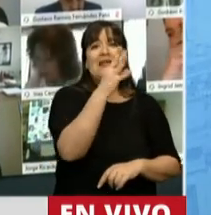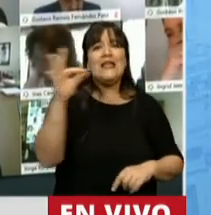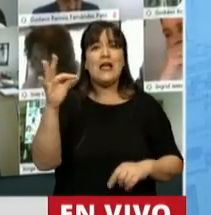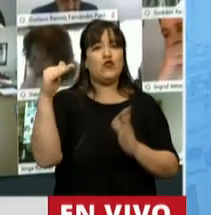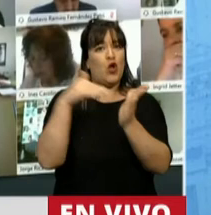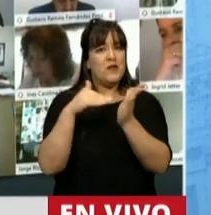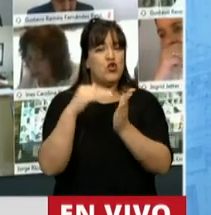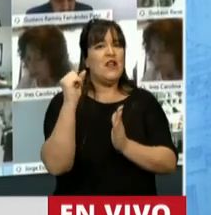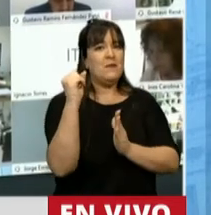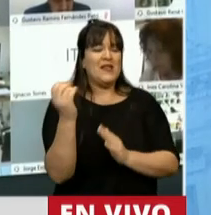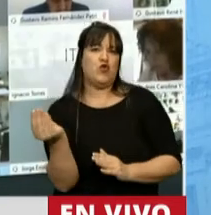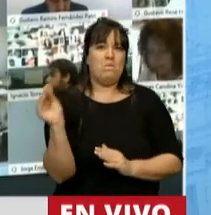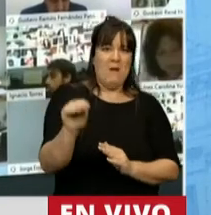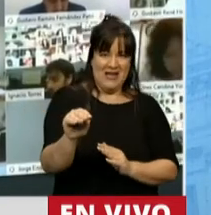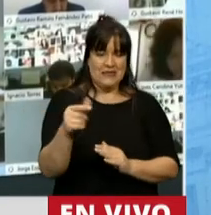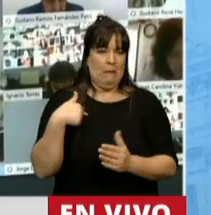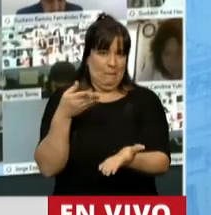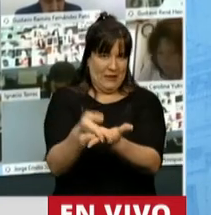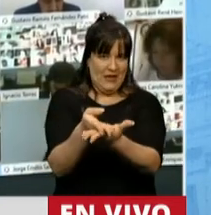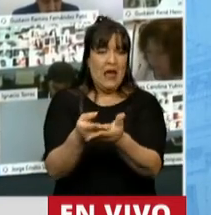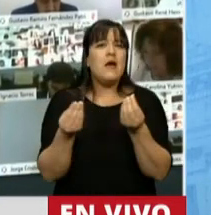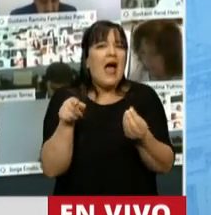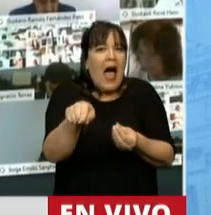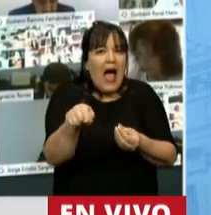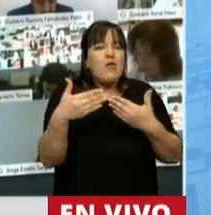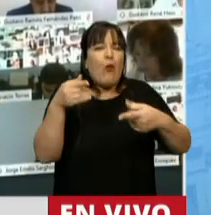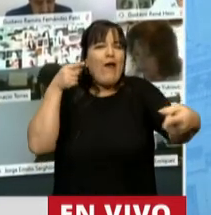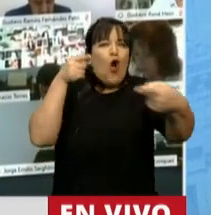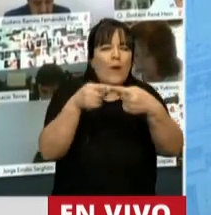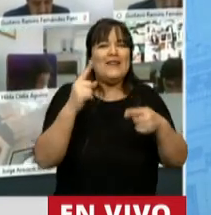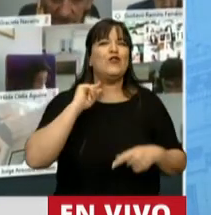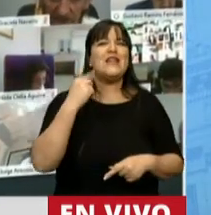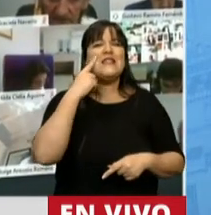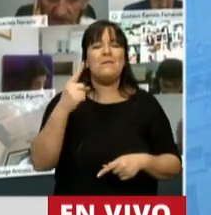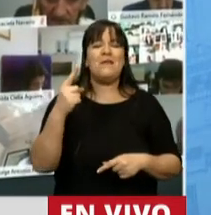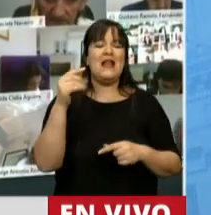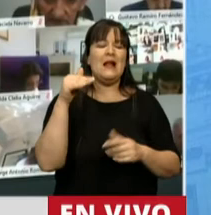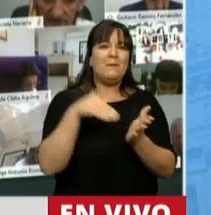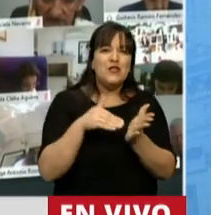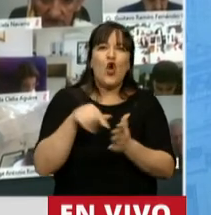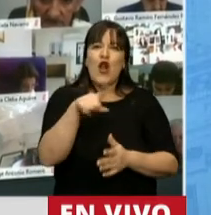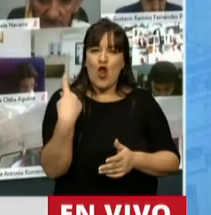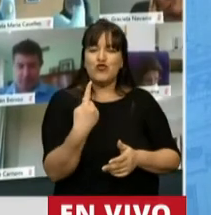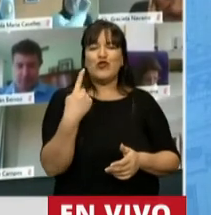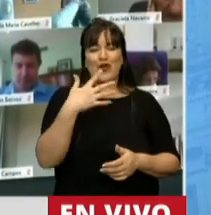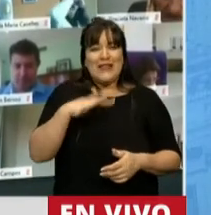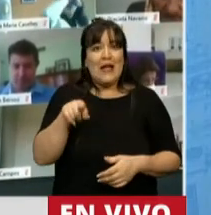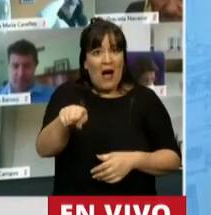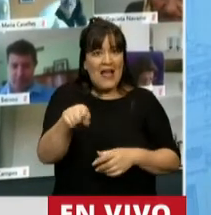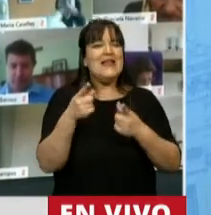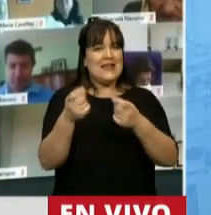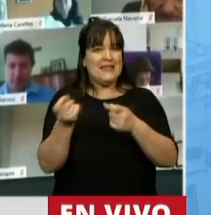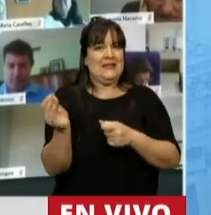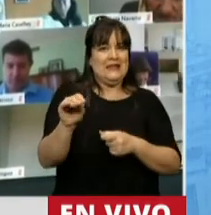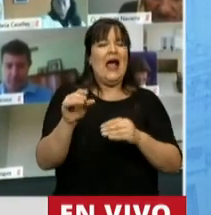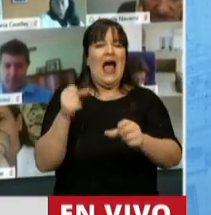a este presupuesto para poder entonces llegar a los 13.000 millones que nosotros entendemos que es la cifra que hace falta para poder llegar a